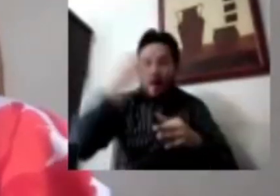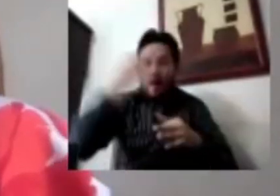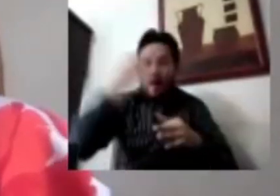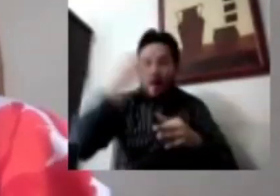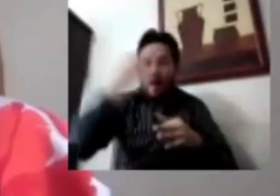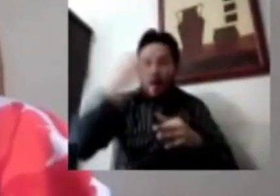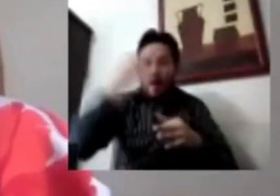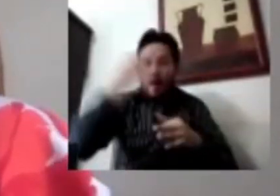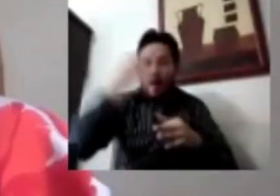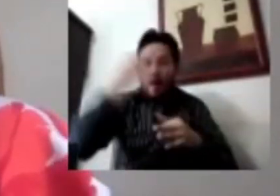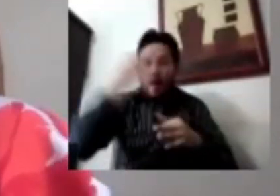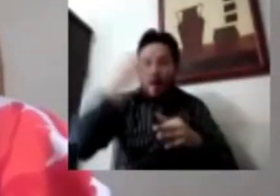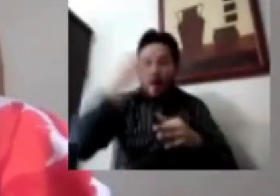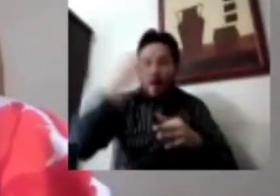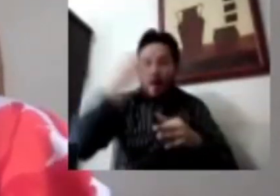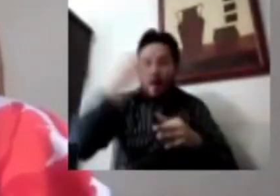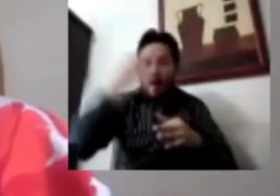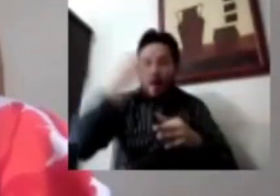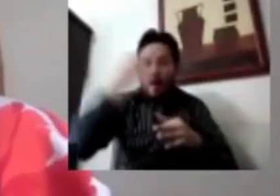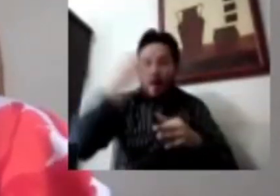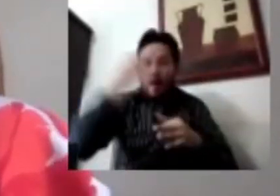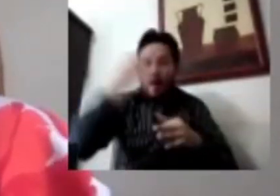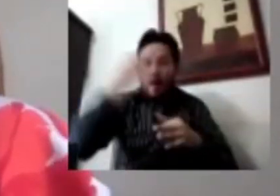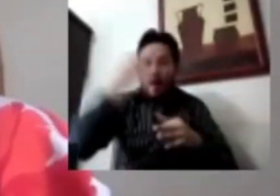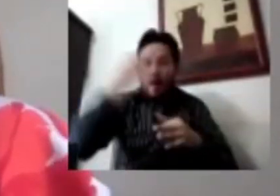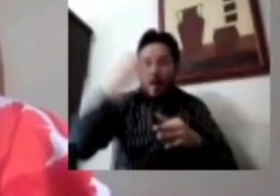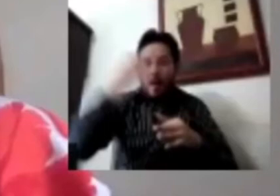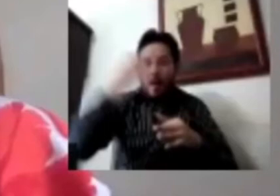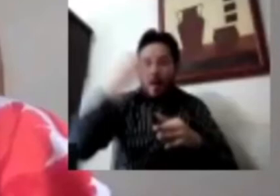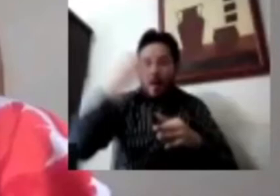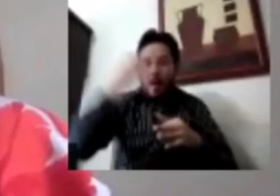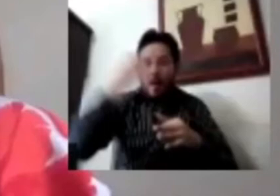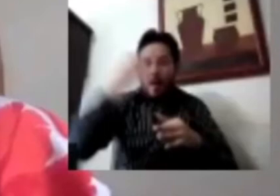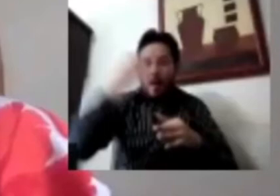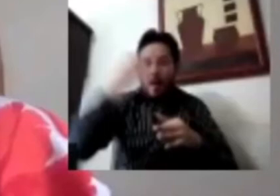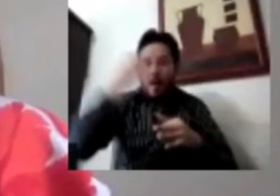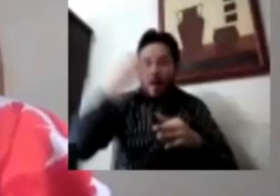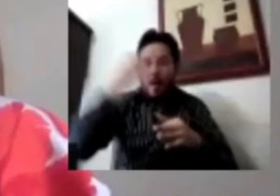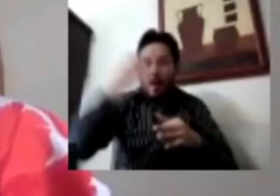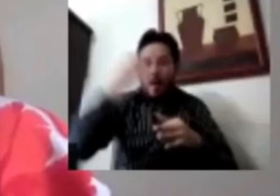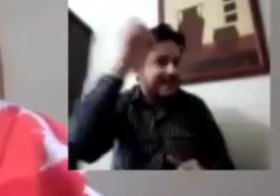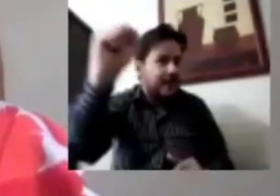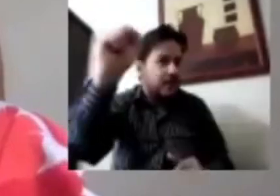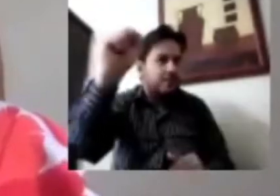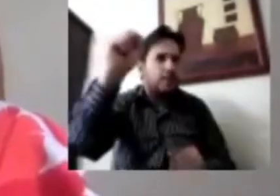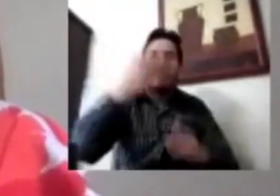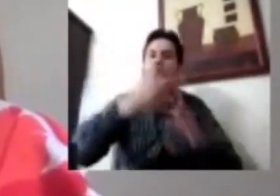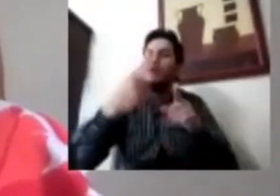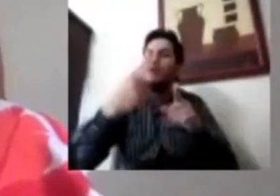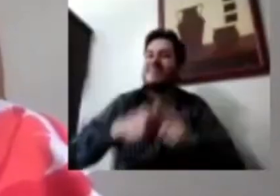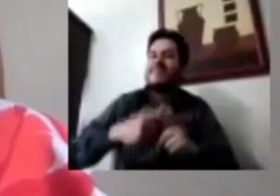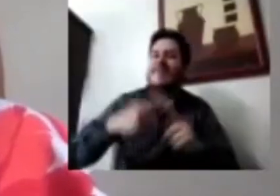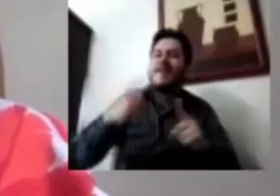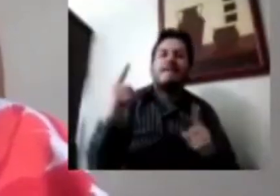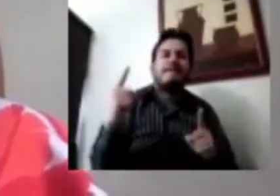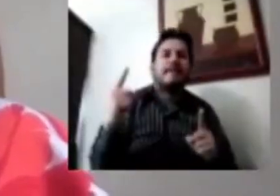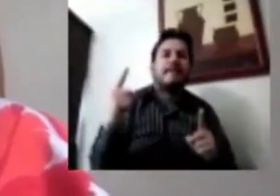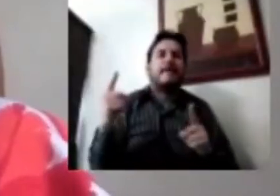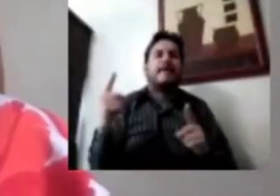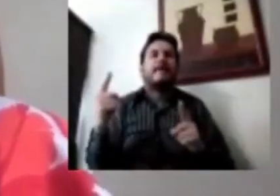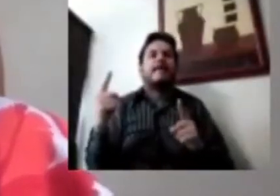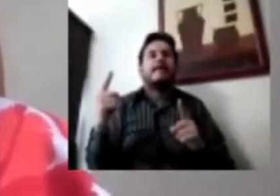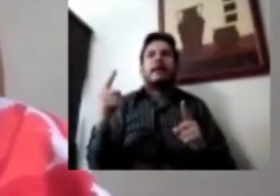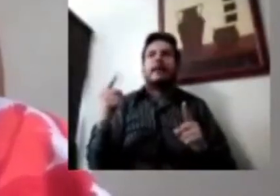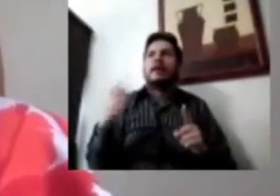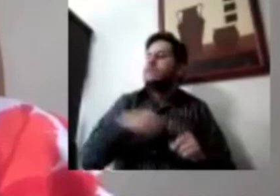cambios en empleo. Tenemos un concepto que es distinto a lo que normalmente se capta, que es